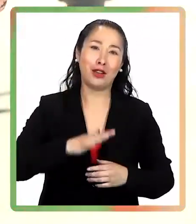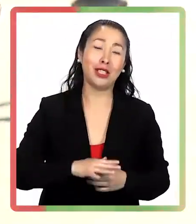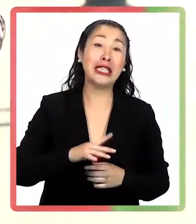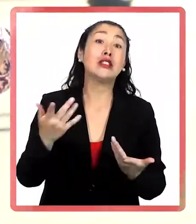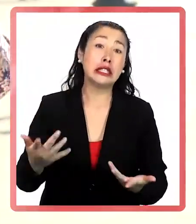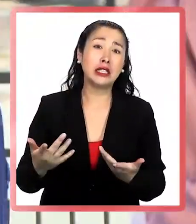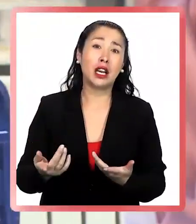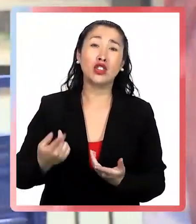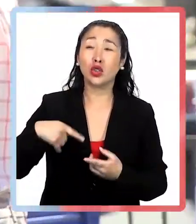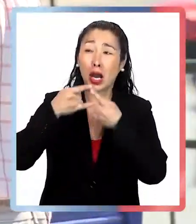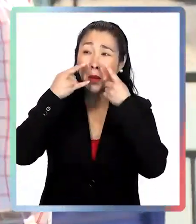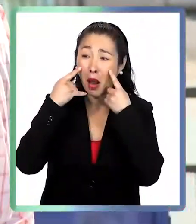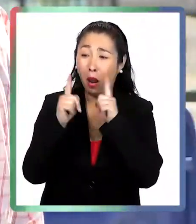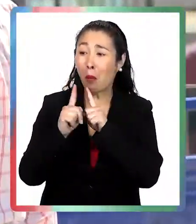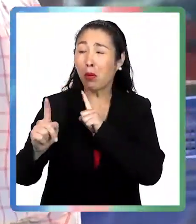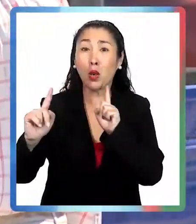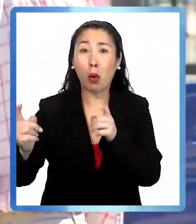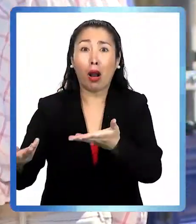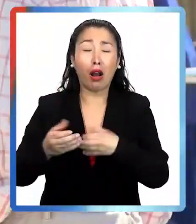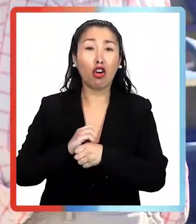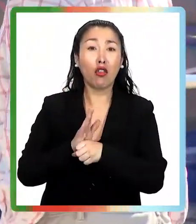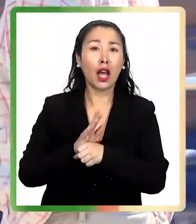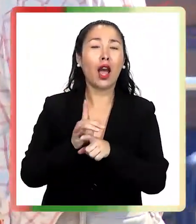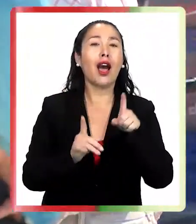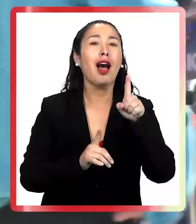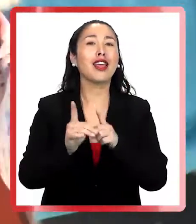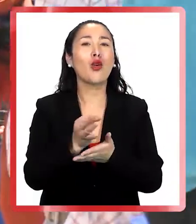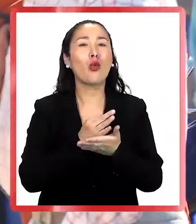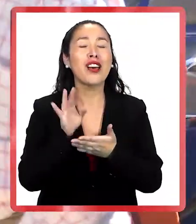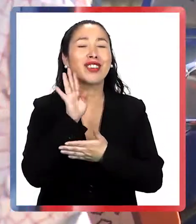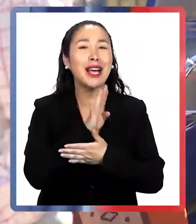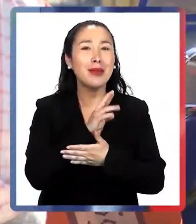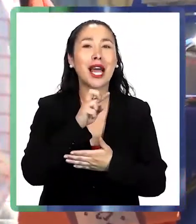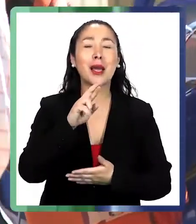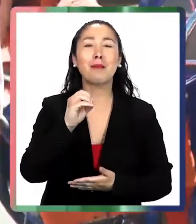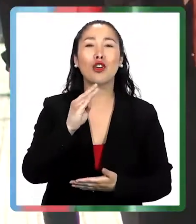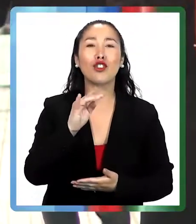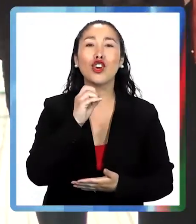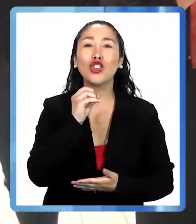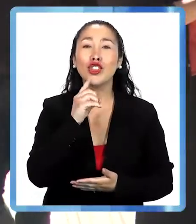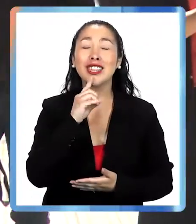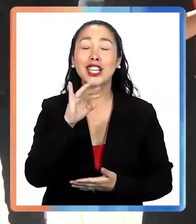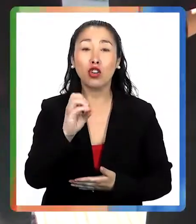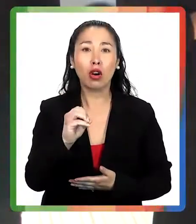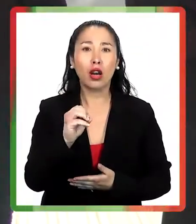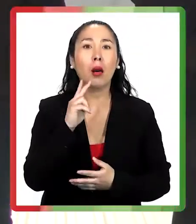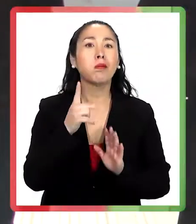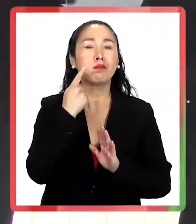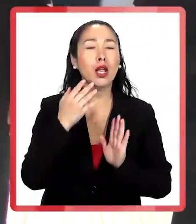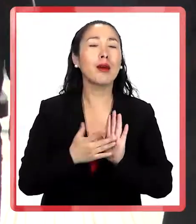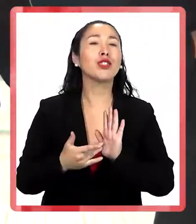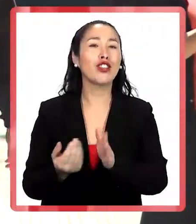contagiamos a pesar de estas protecciones, hay algunas vitaminas y probióticos que se han demostrado que ayudan un